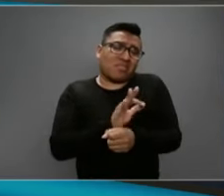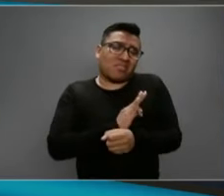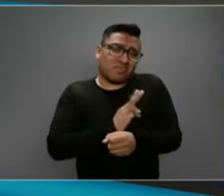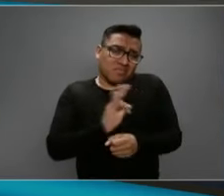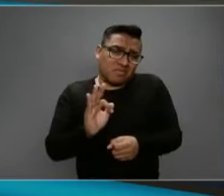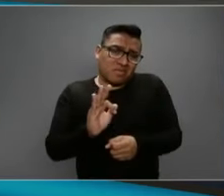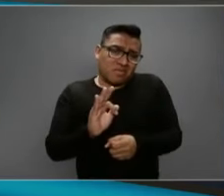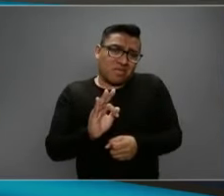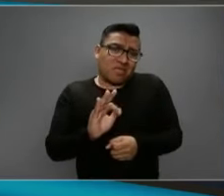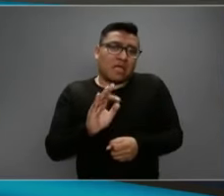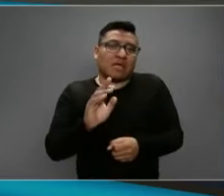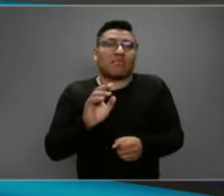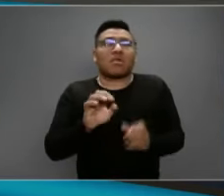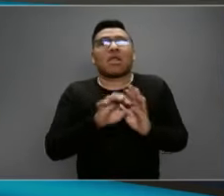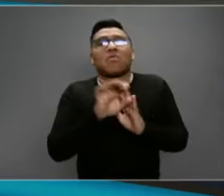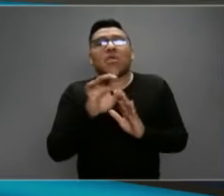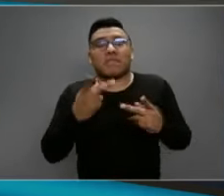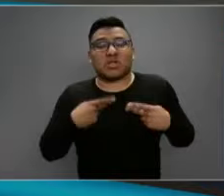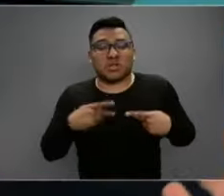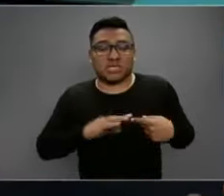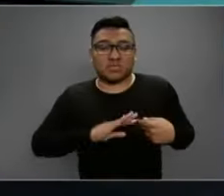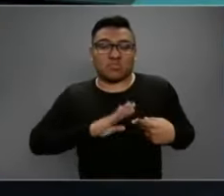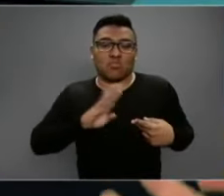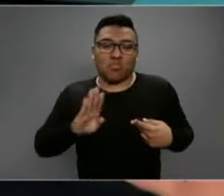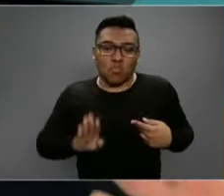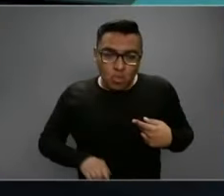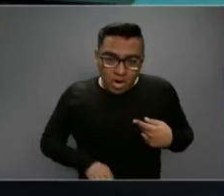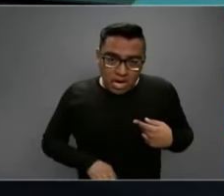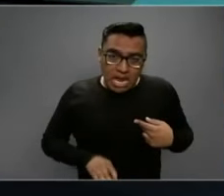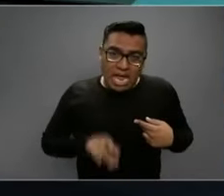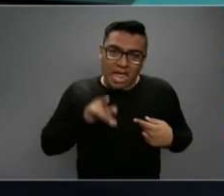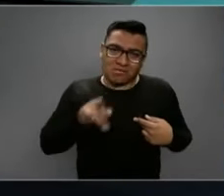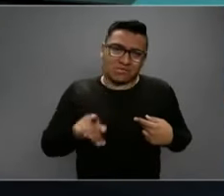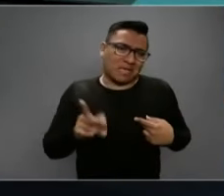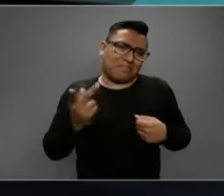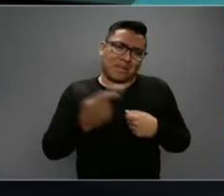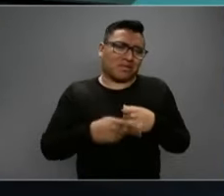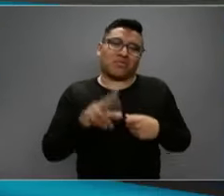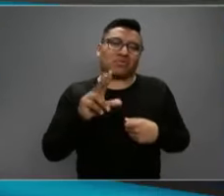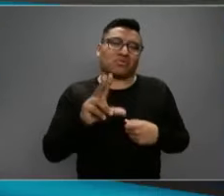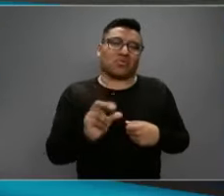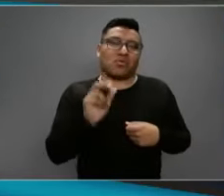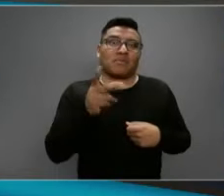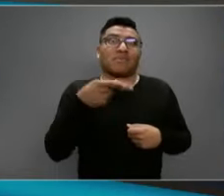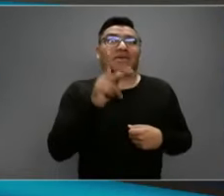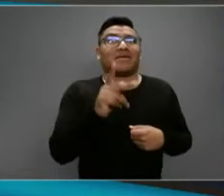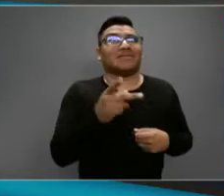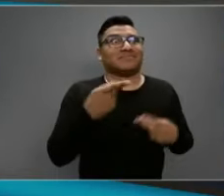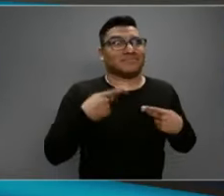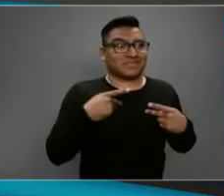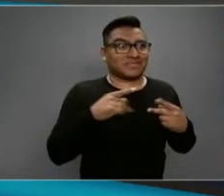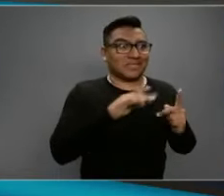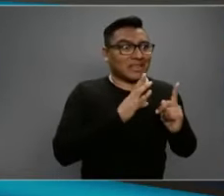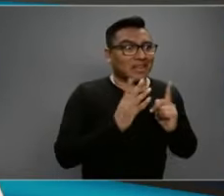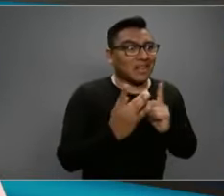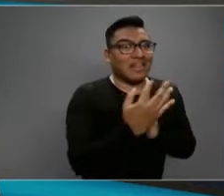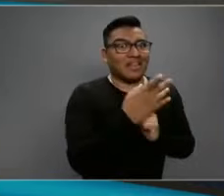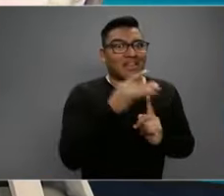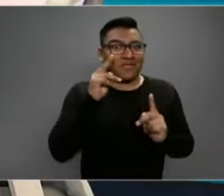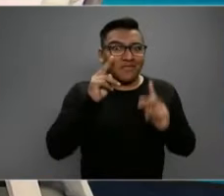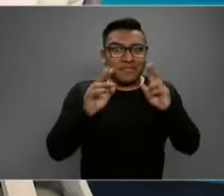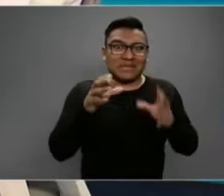que la persona que ha perdido la vida es la gente que se va a juntar a despedir a la persona que lamentablemente falleció.